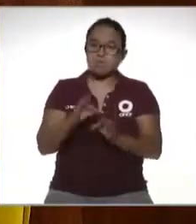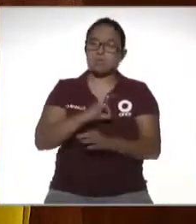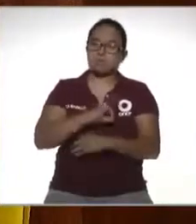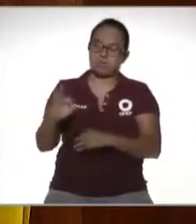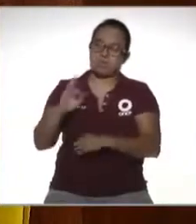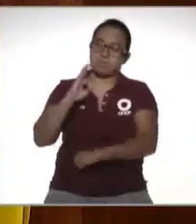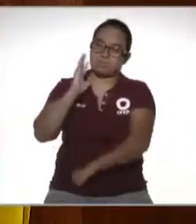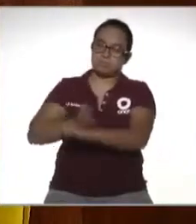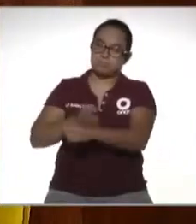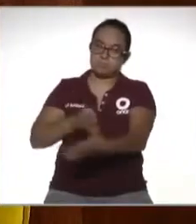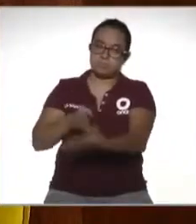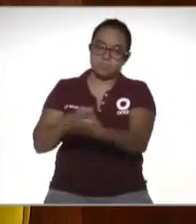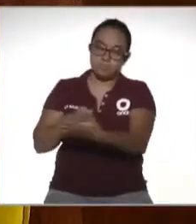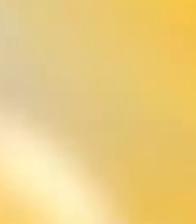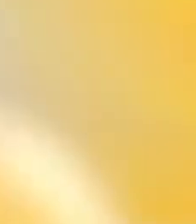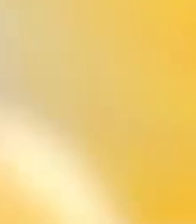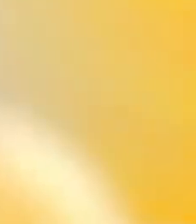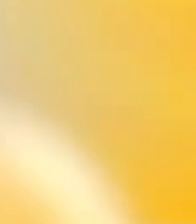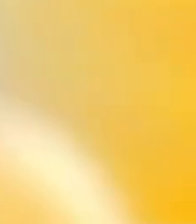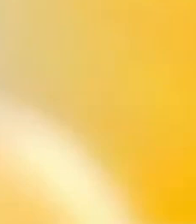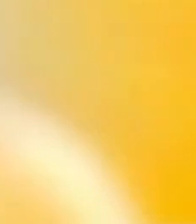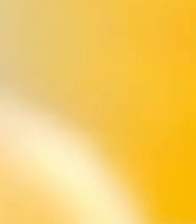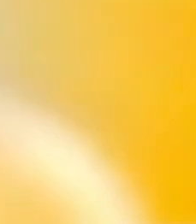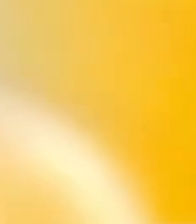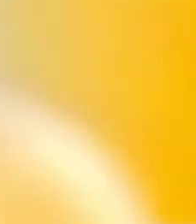sanción e inclusive el pago de una multa